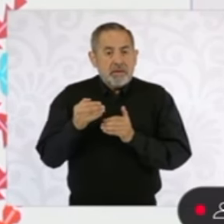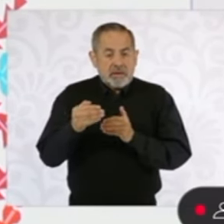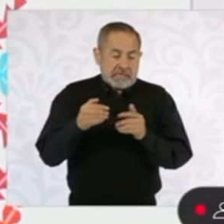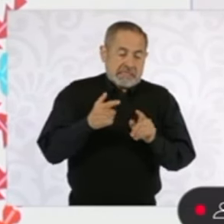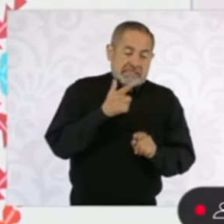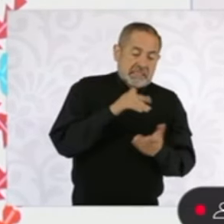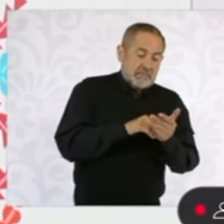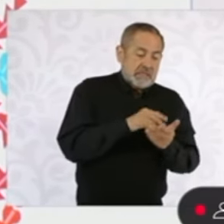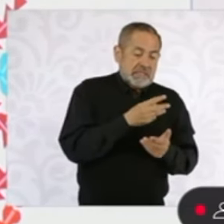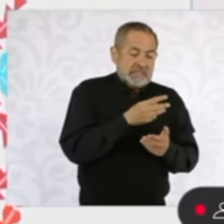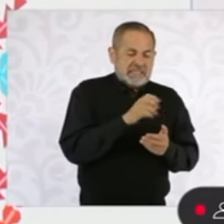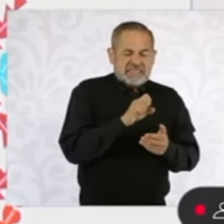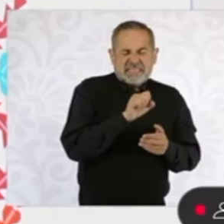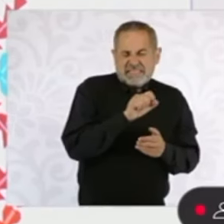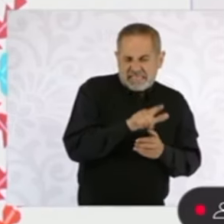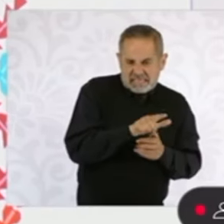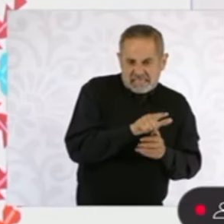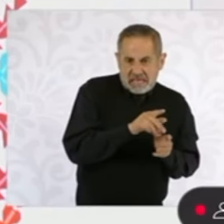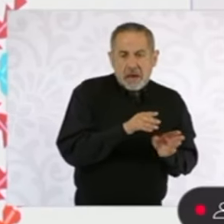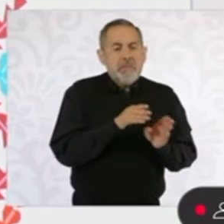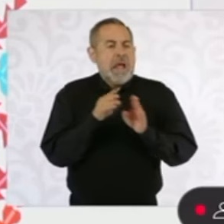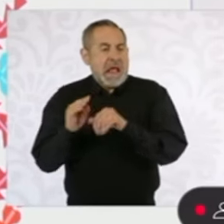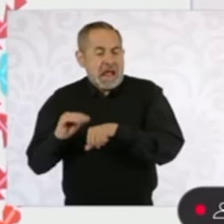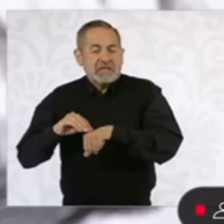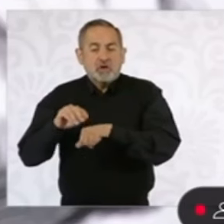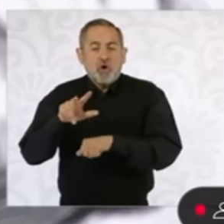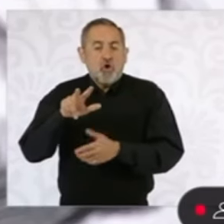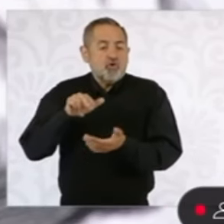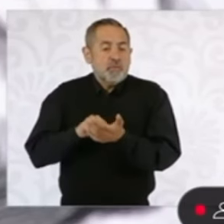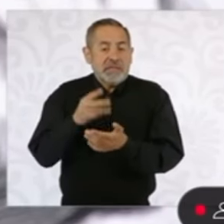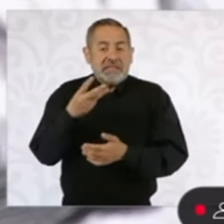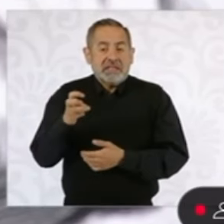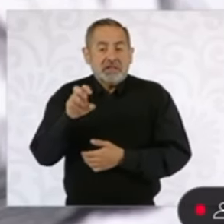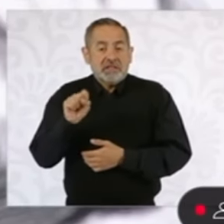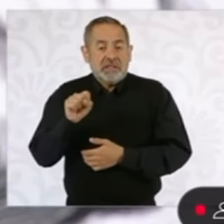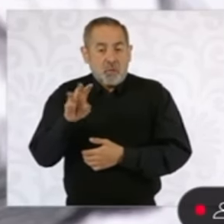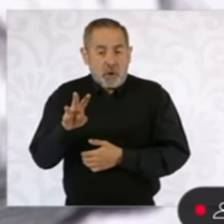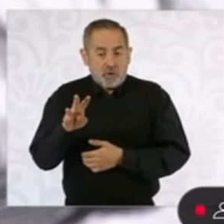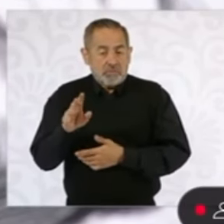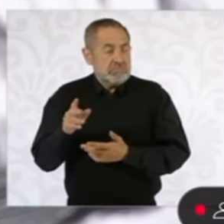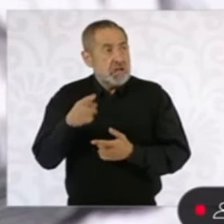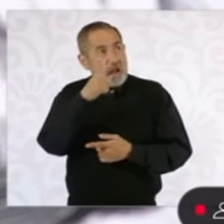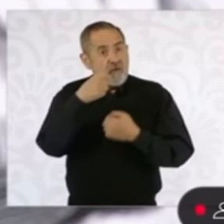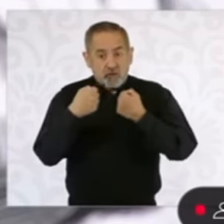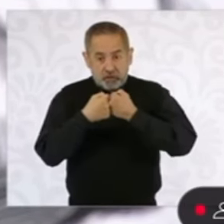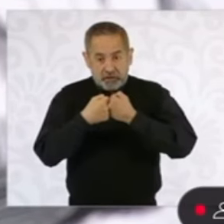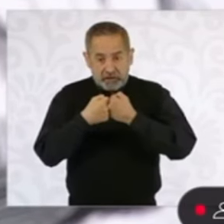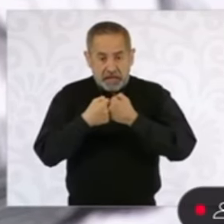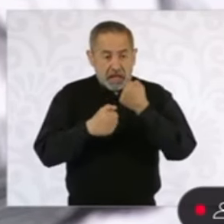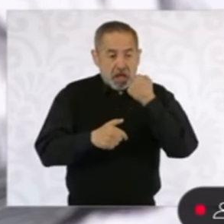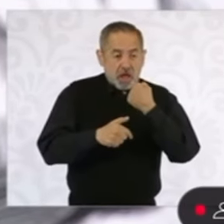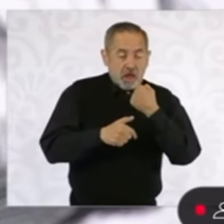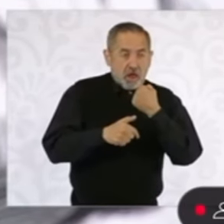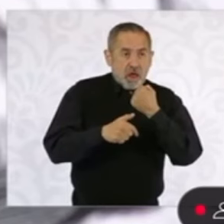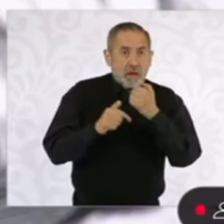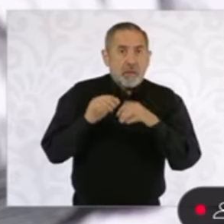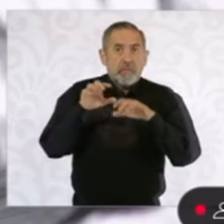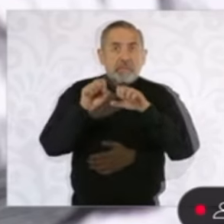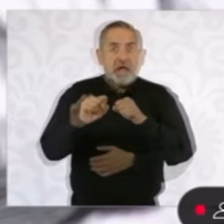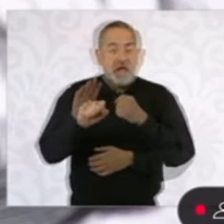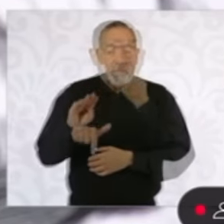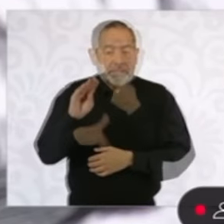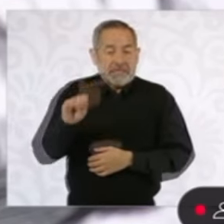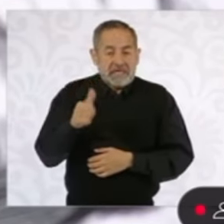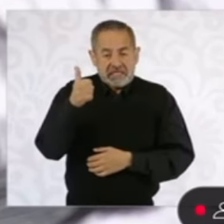467 a 8 mil 364 y en la frontera a 12 mil 596